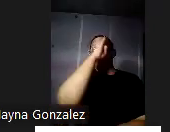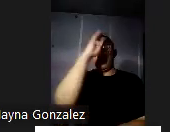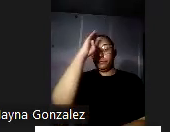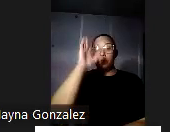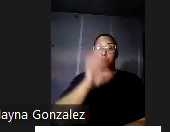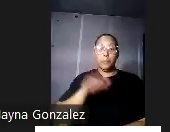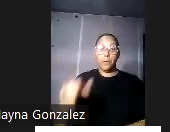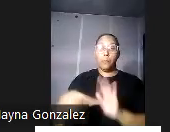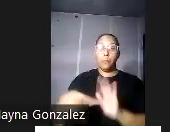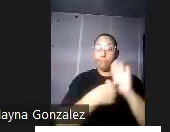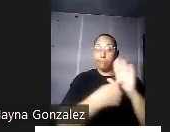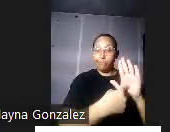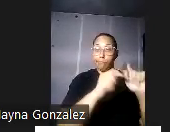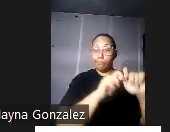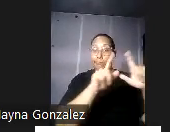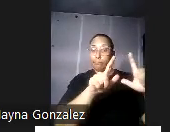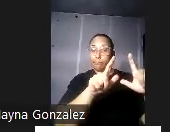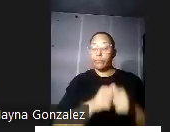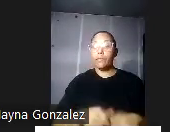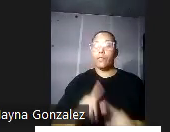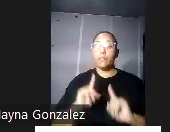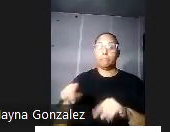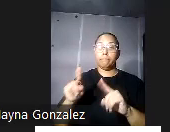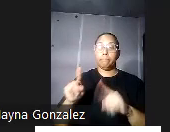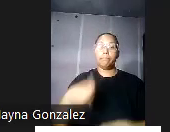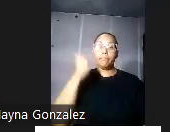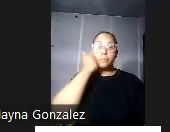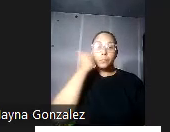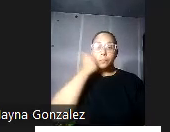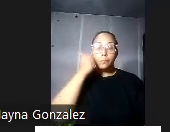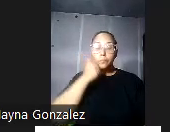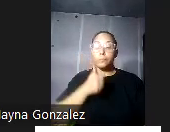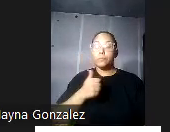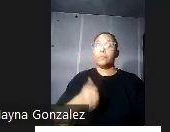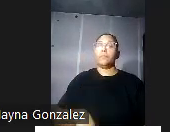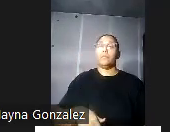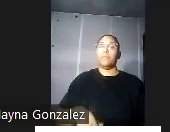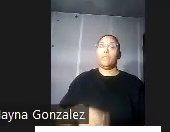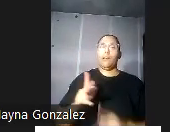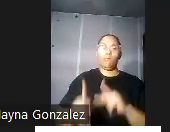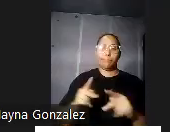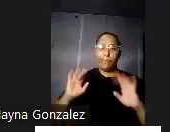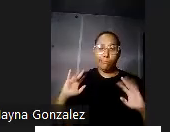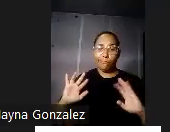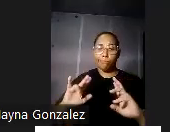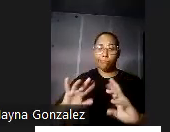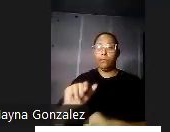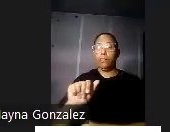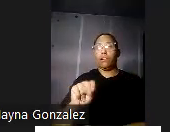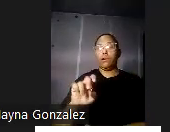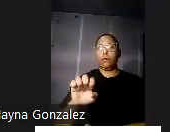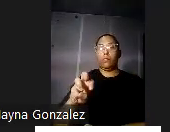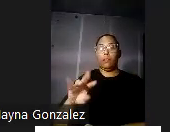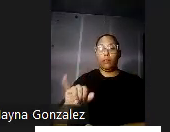la laminilla al que asistieron diariamente cientos de enfermos de anemia para Ashford y King los recursos